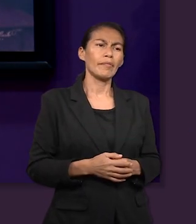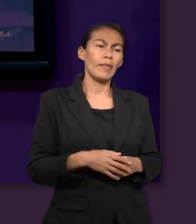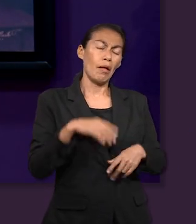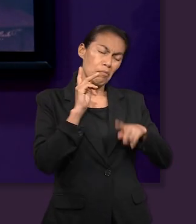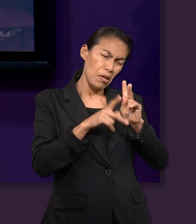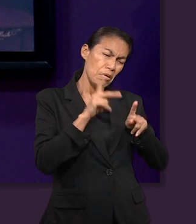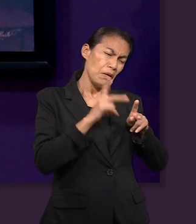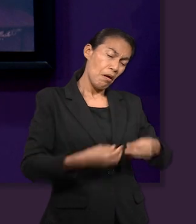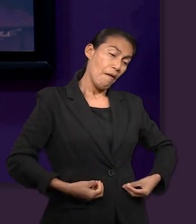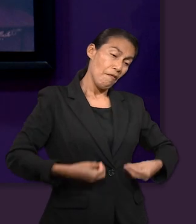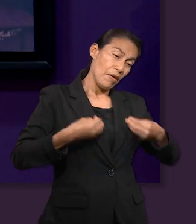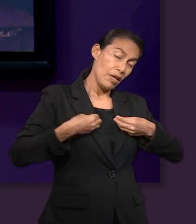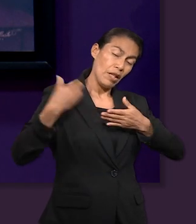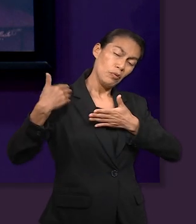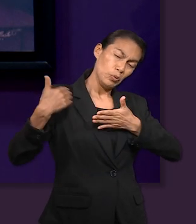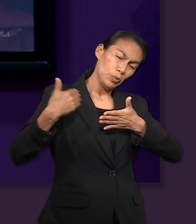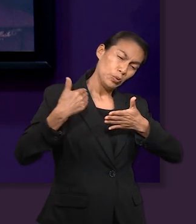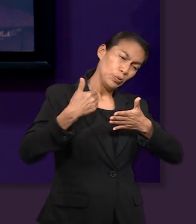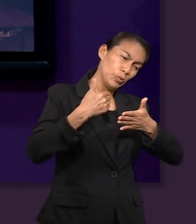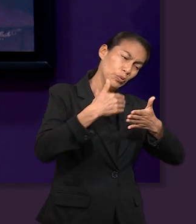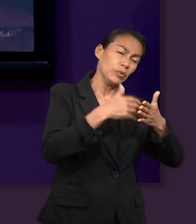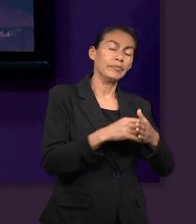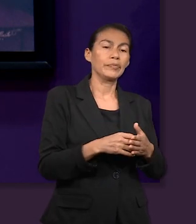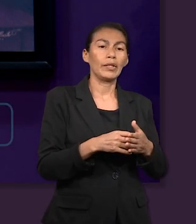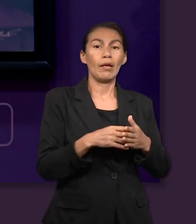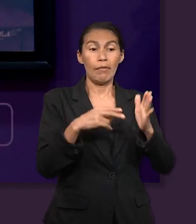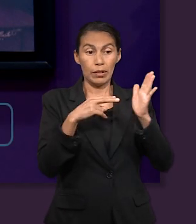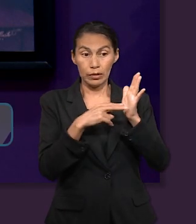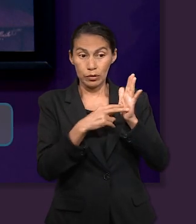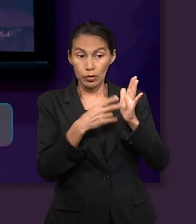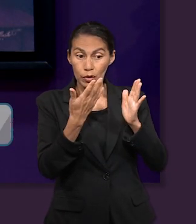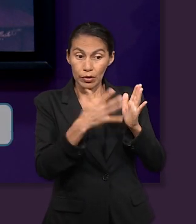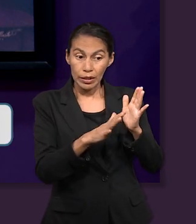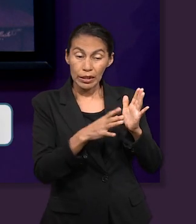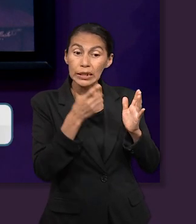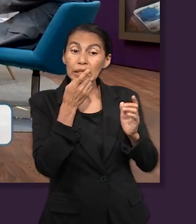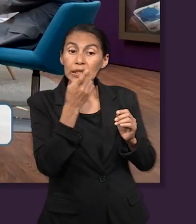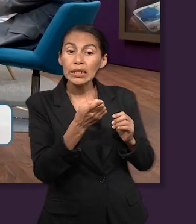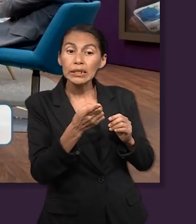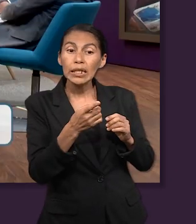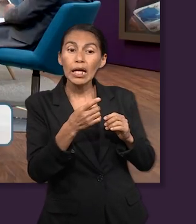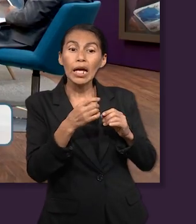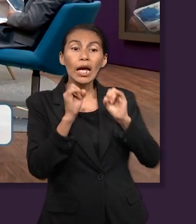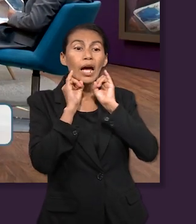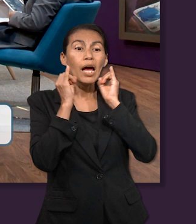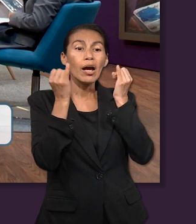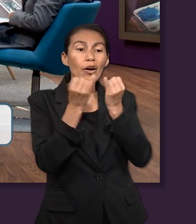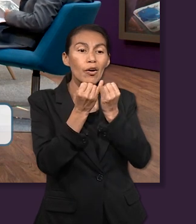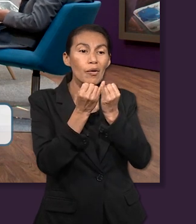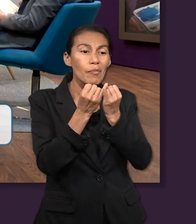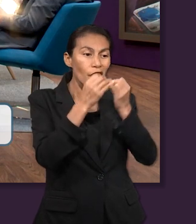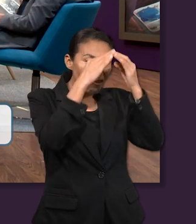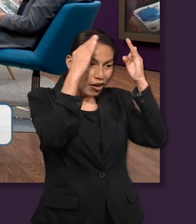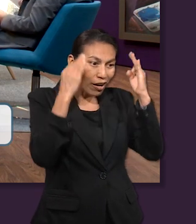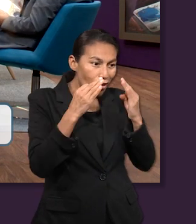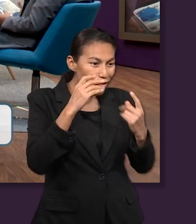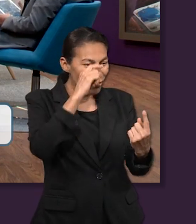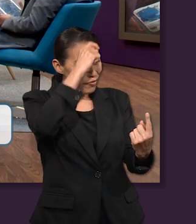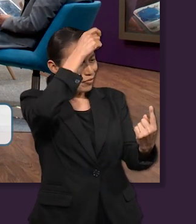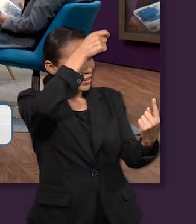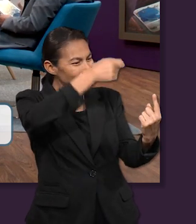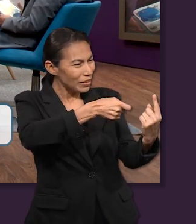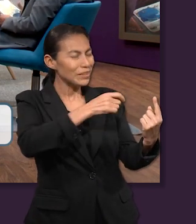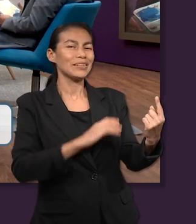todo por lo que ha pasado, su vida. Y en el versículo 10 dice, Jacob bendijo al faraón y salió de su presencia. Qué bonito, ¿no?